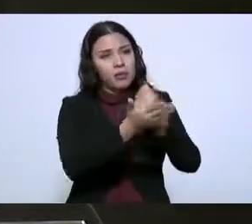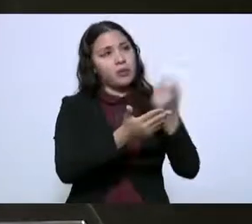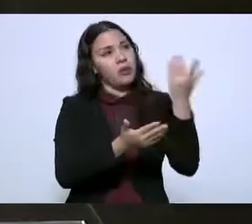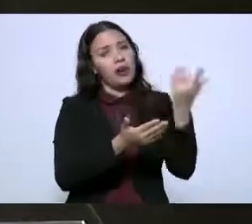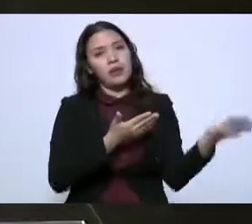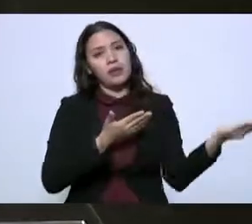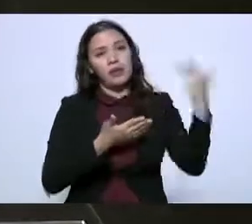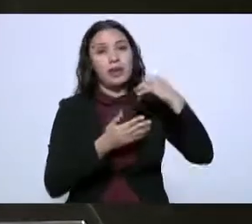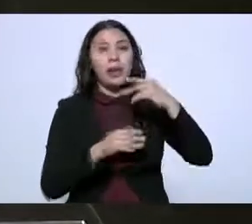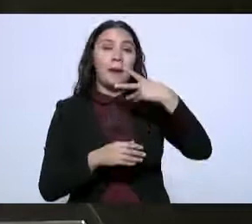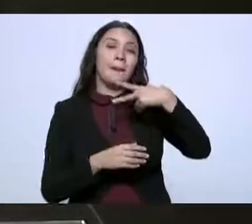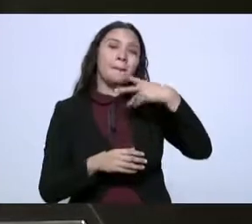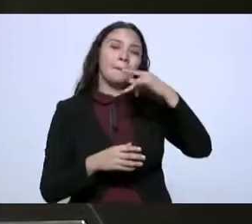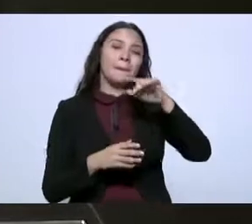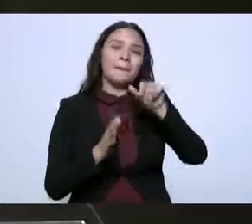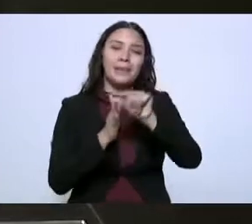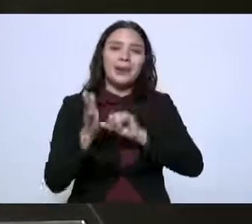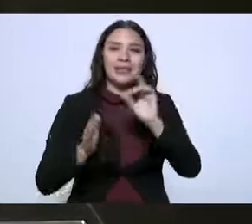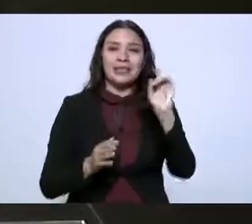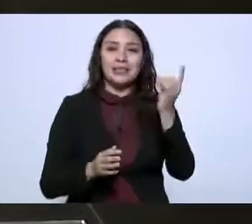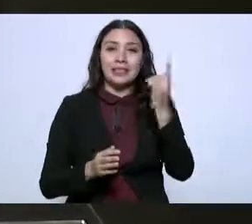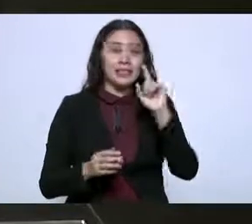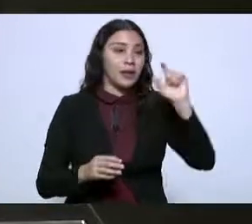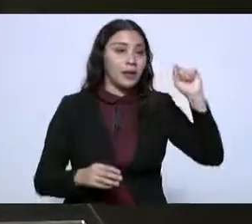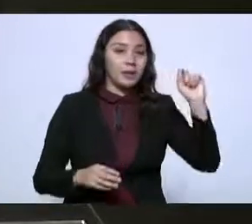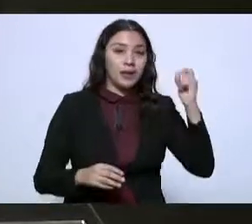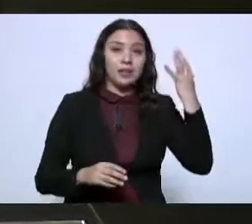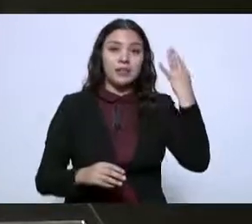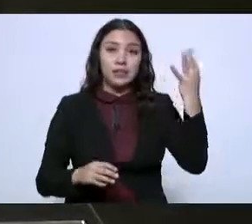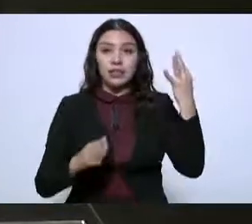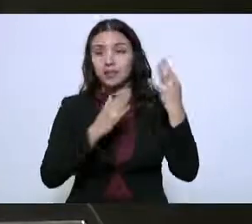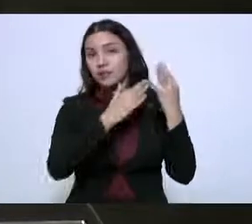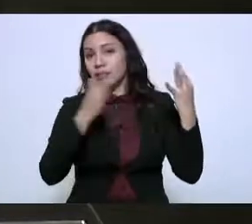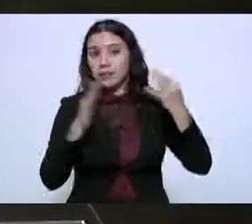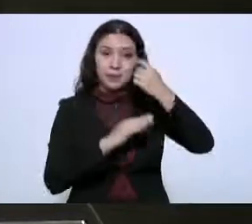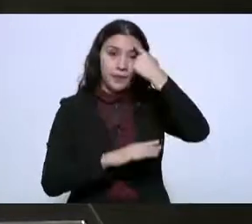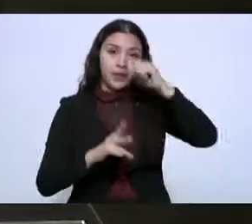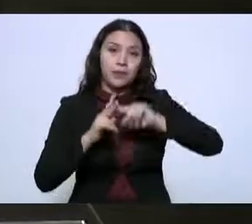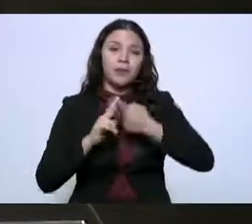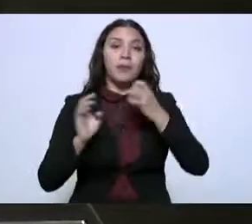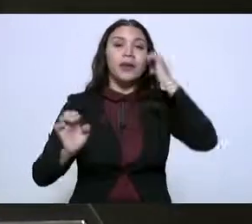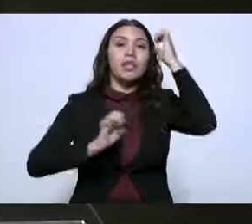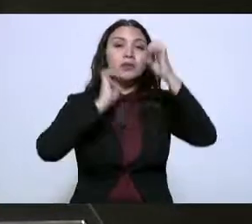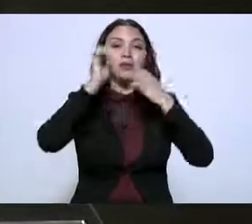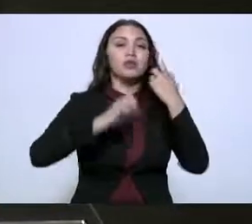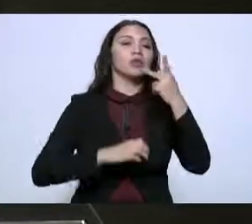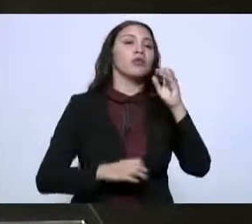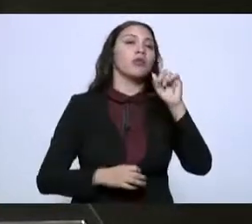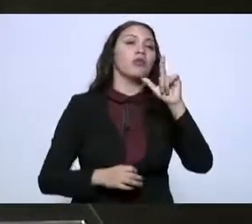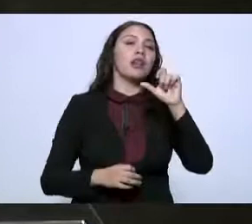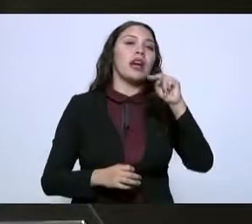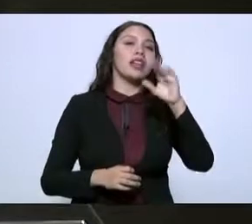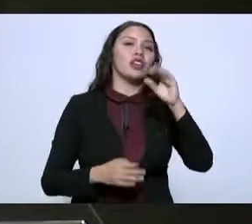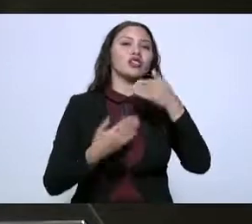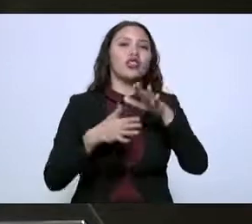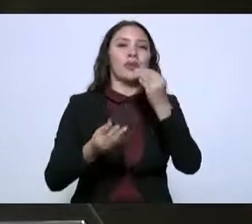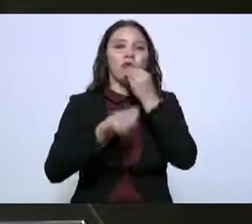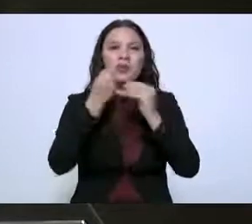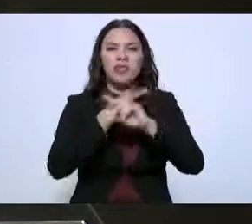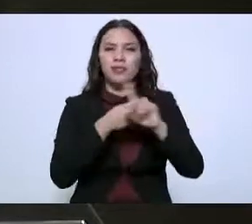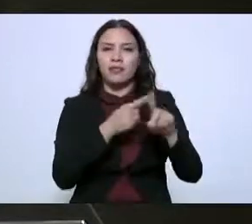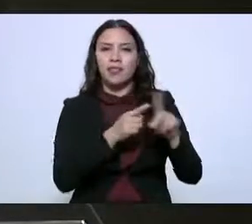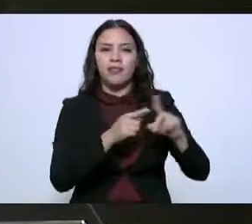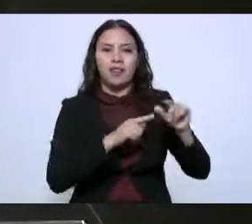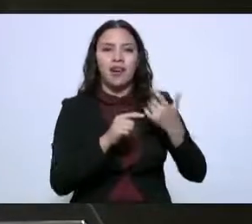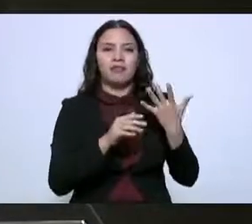de diciembre que es el mejor mes del 23 para llevar a cabo una expo en Polanco gastronómica artesanal